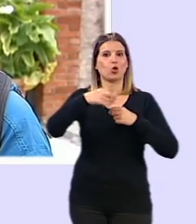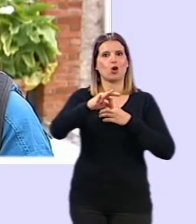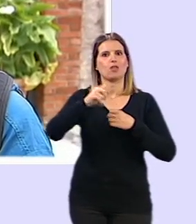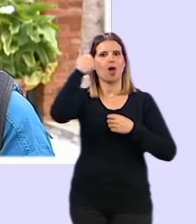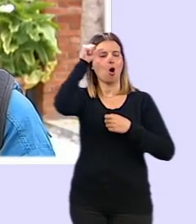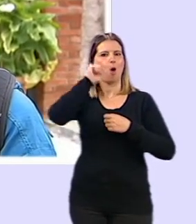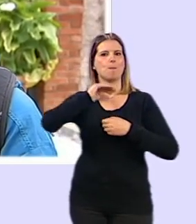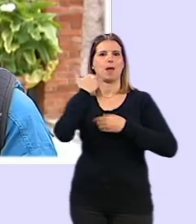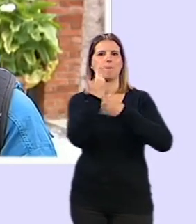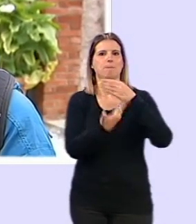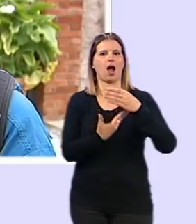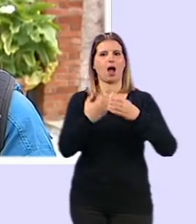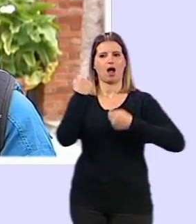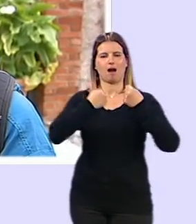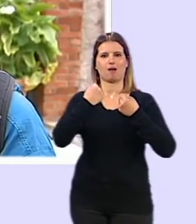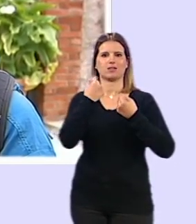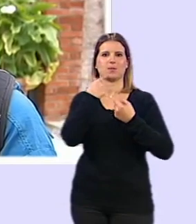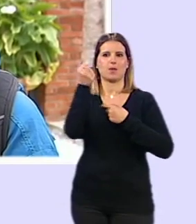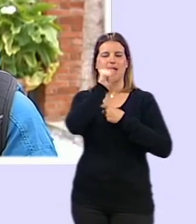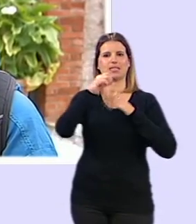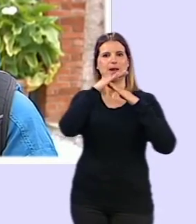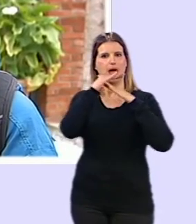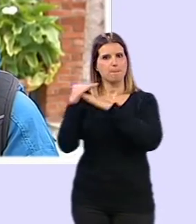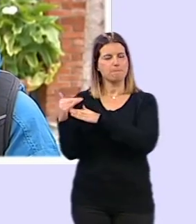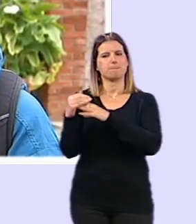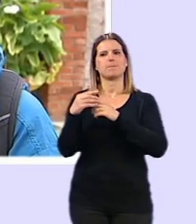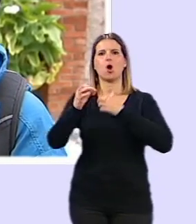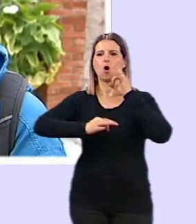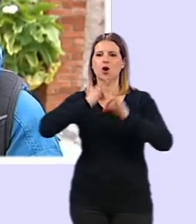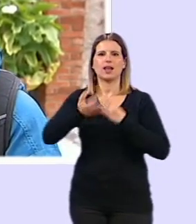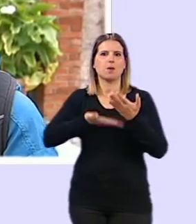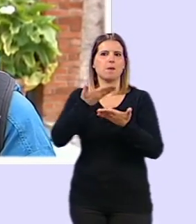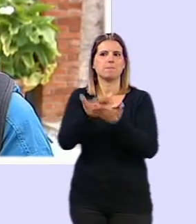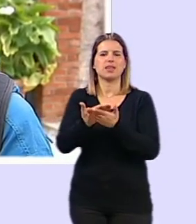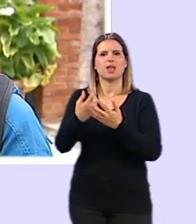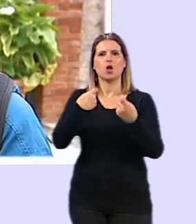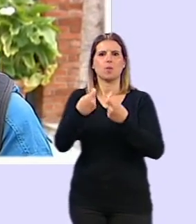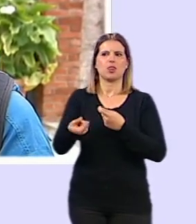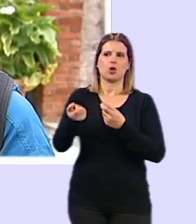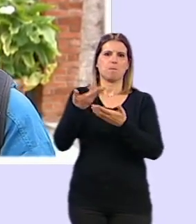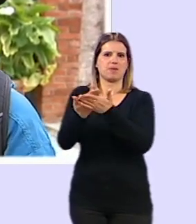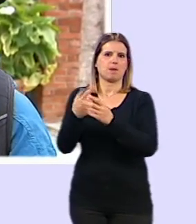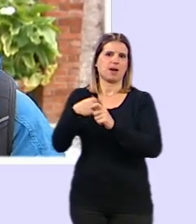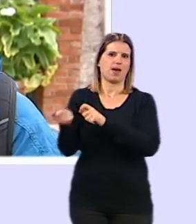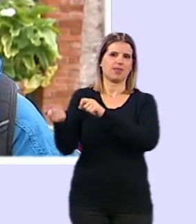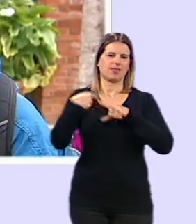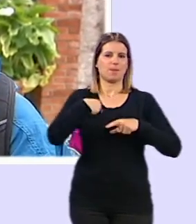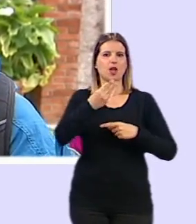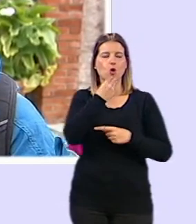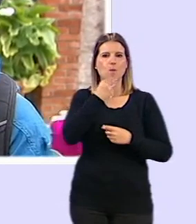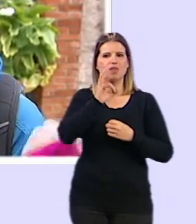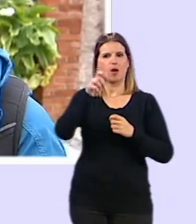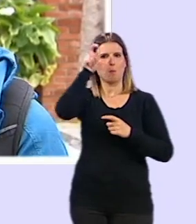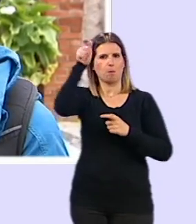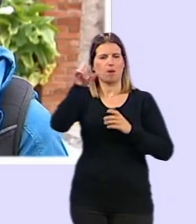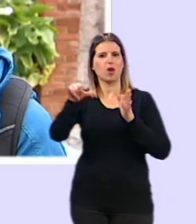un camión que pasa con abarrotes una vez a la semana nos organizamos pidiendo a comercios que nos traen la comida aquí o tenemos el pueblo de